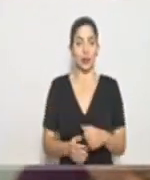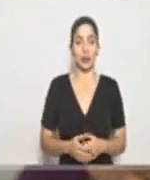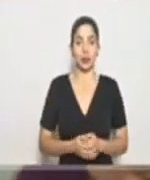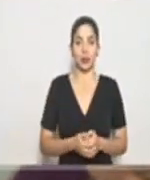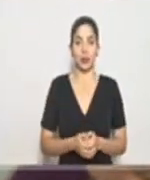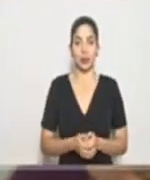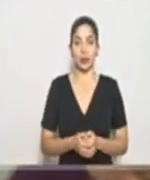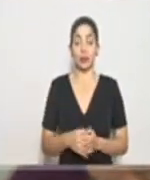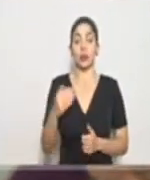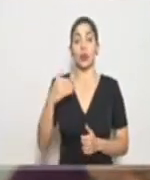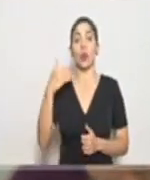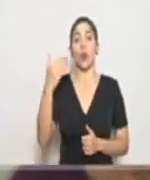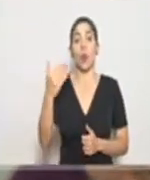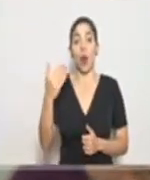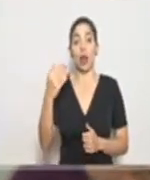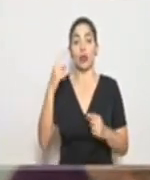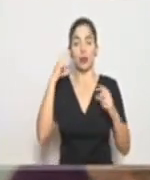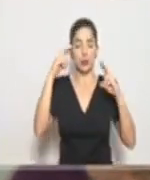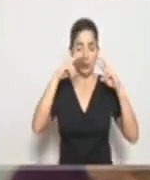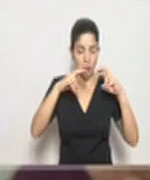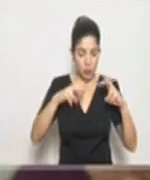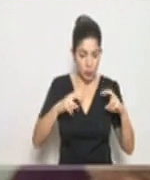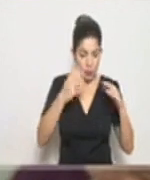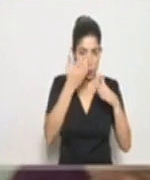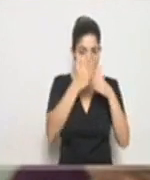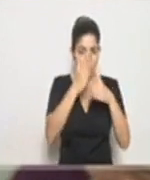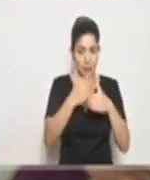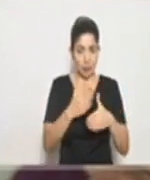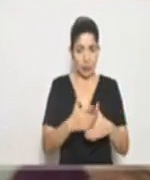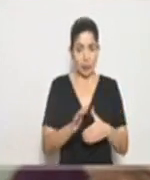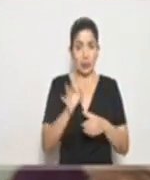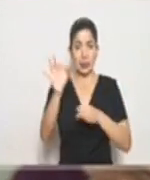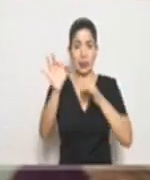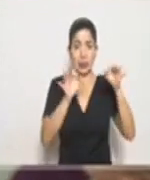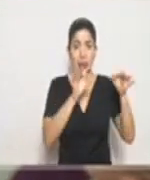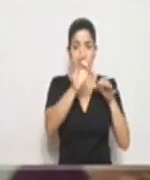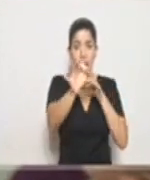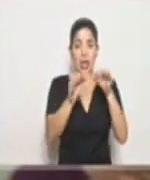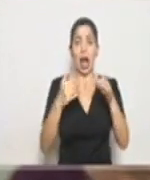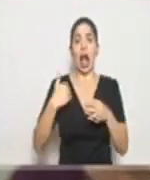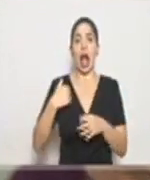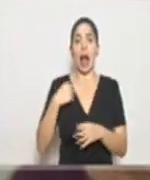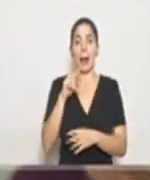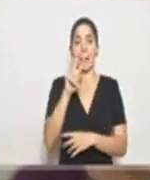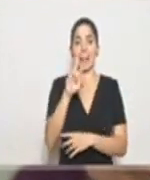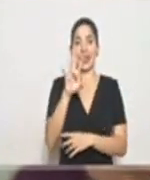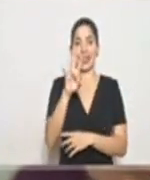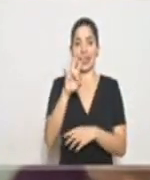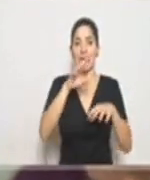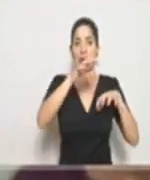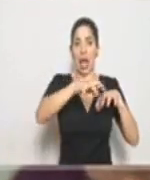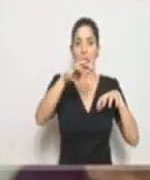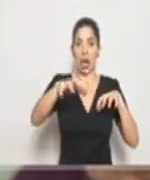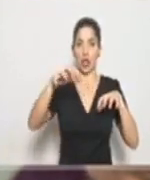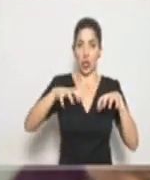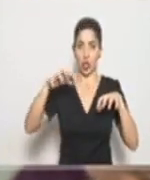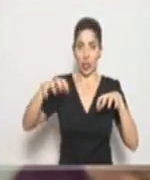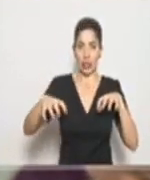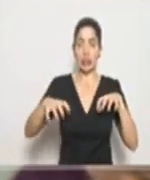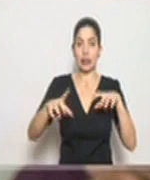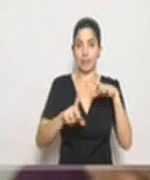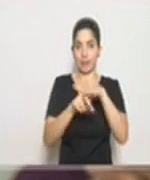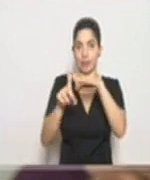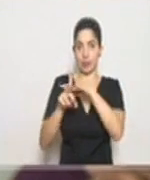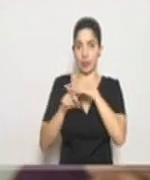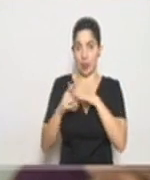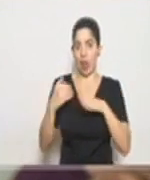Cuando nos vamos a la distribución por área geográfica, tenemos 27 cantones que registran